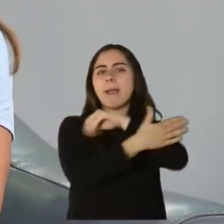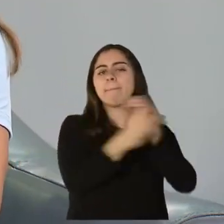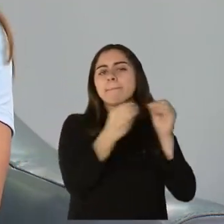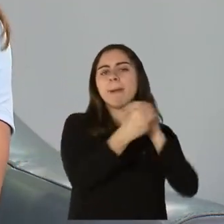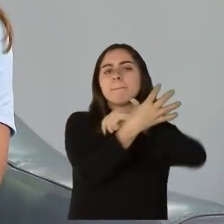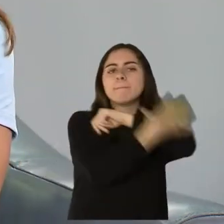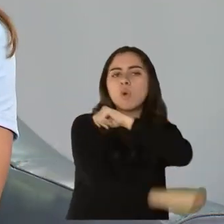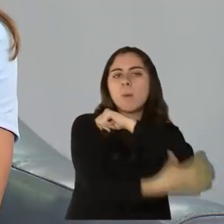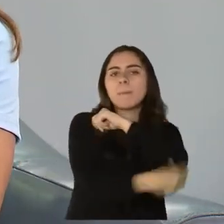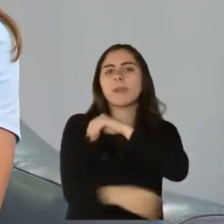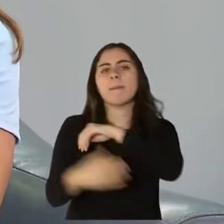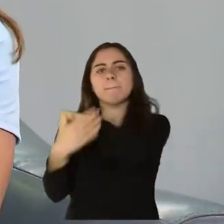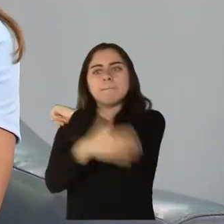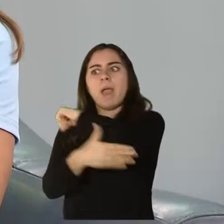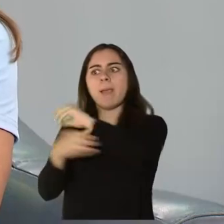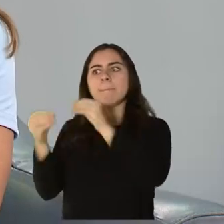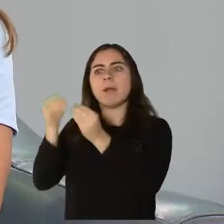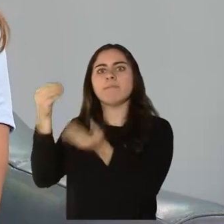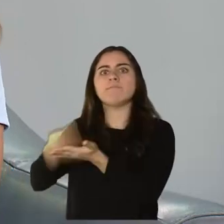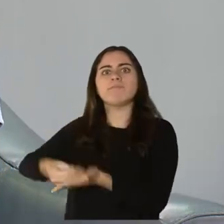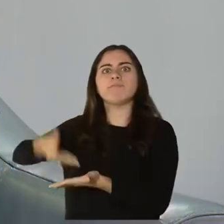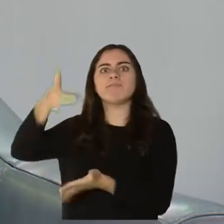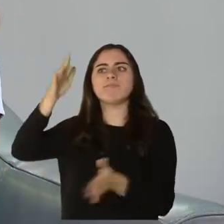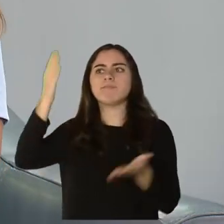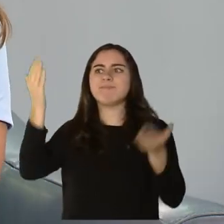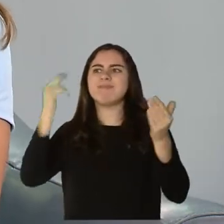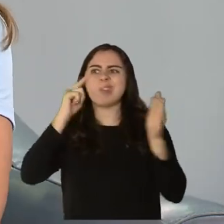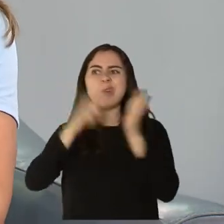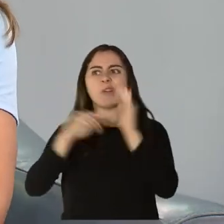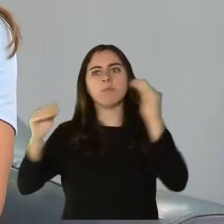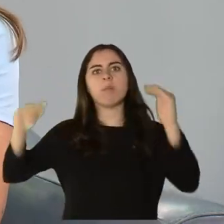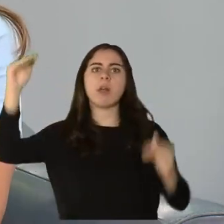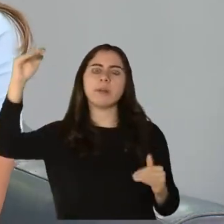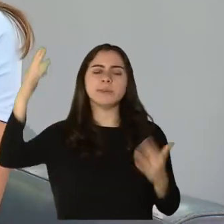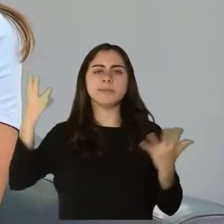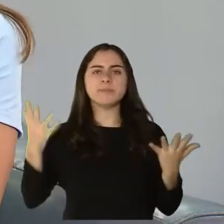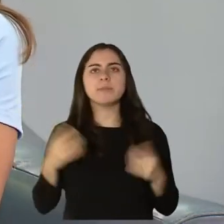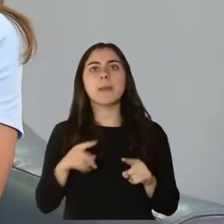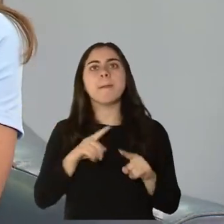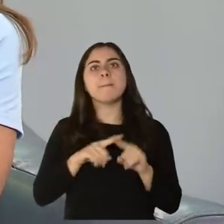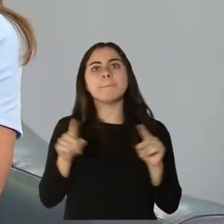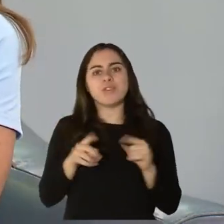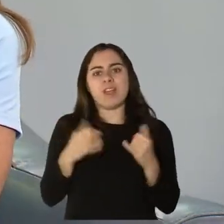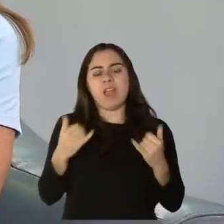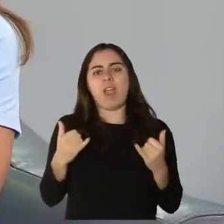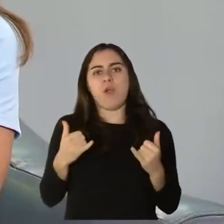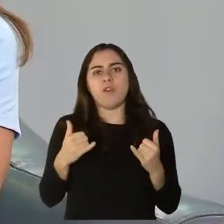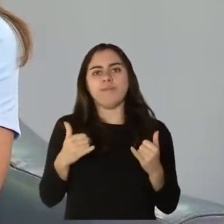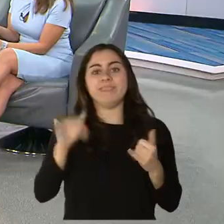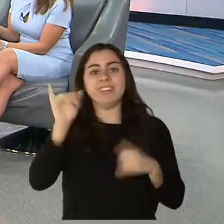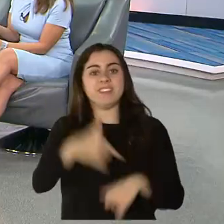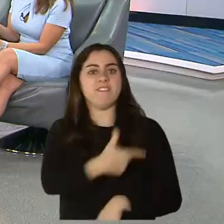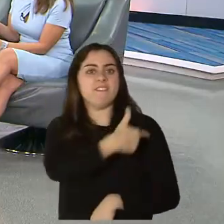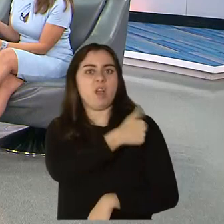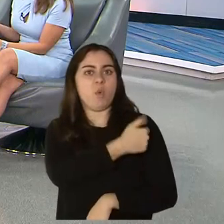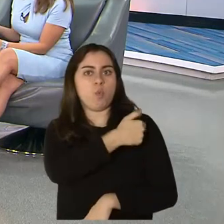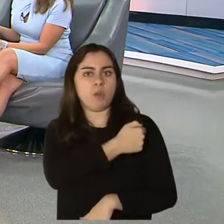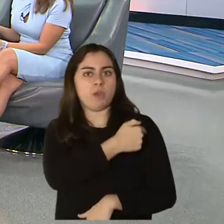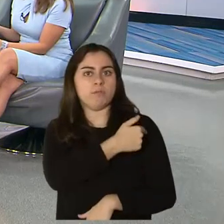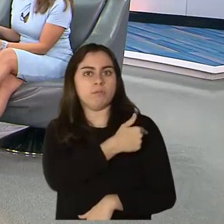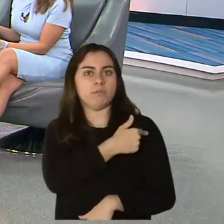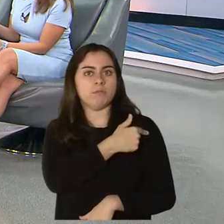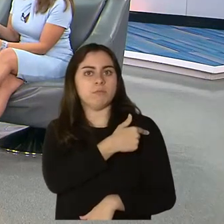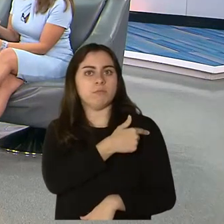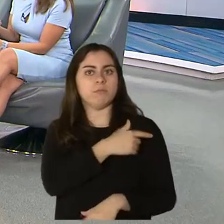la efectividad de las vacunas, como la herramienta esa que mencionamos, que quizás es la más cercana. ¿Cuán efectivas van a ser estas vacunas para esas